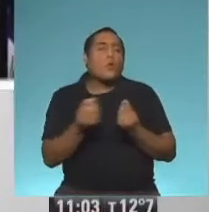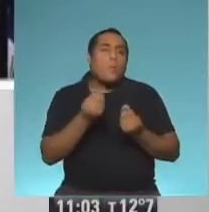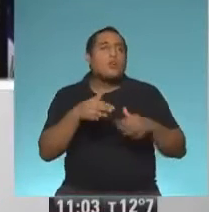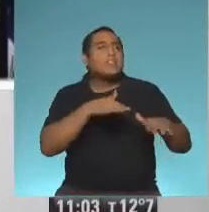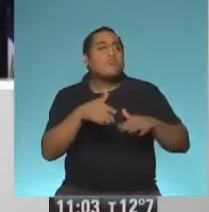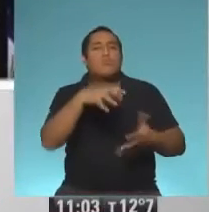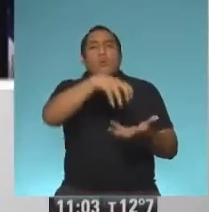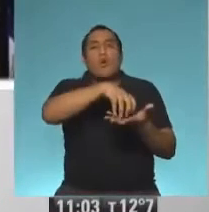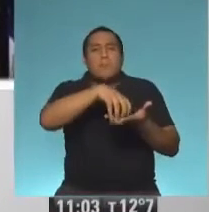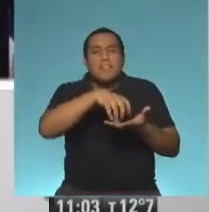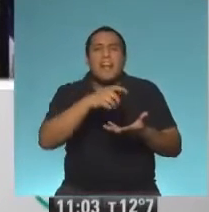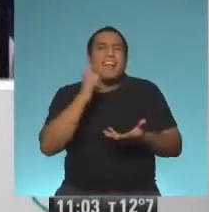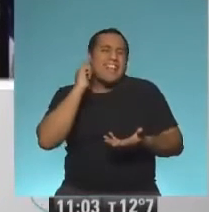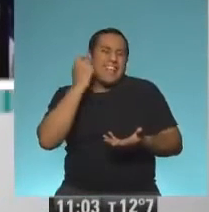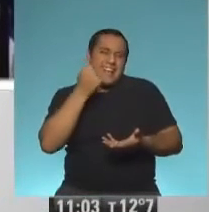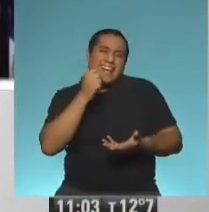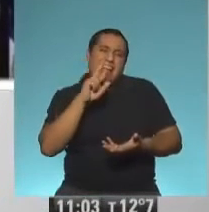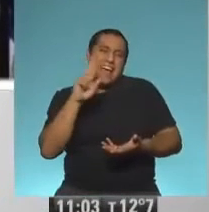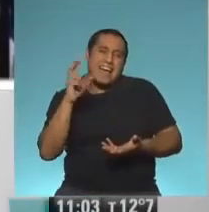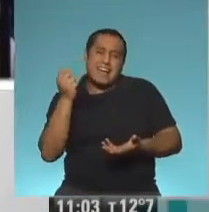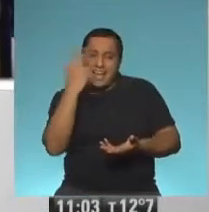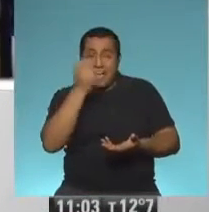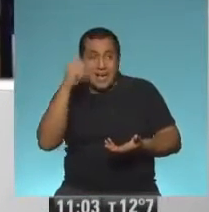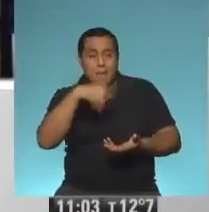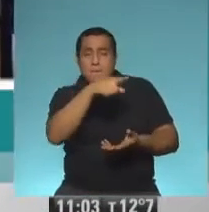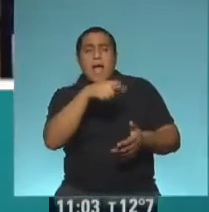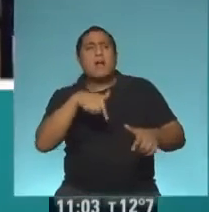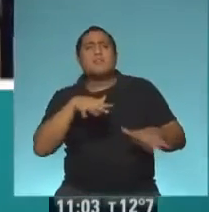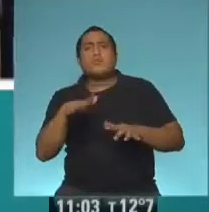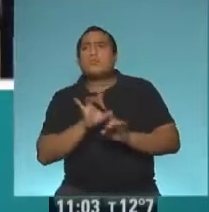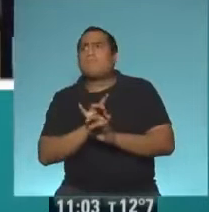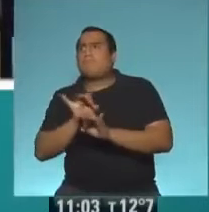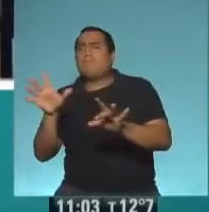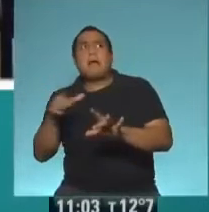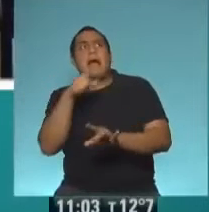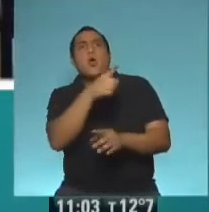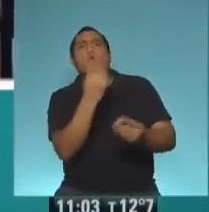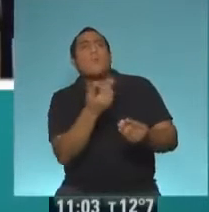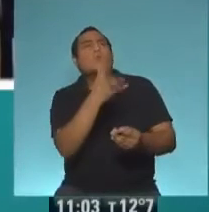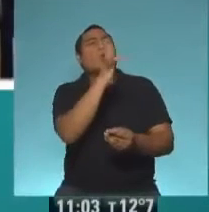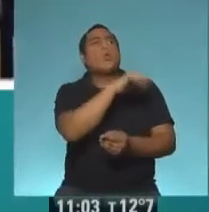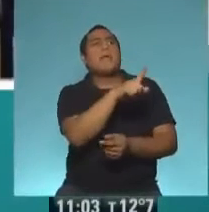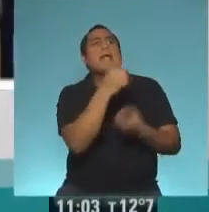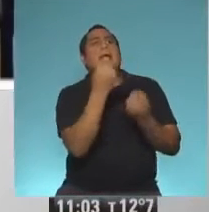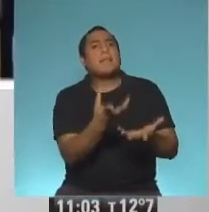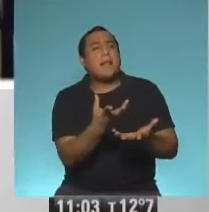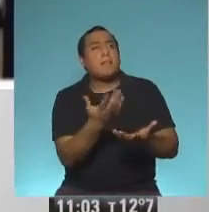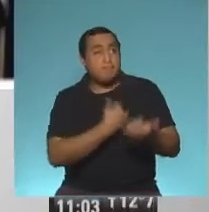Hospital Garrahan hoy, en el medio de esta pandemia. ¿Cómo podemos, Guillermo, definir el día a día de lo que se vive allí?